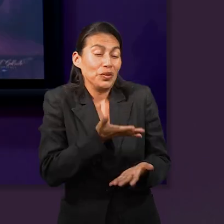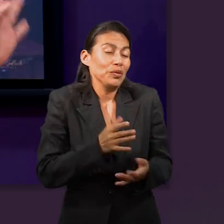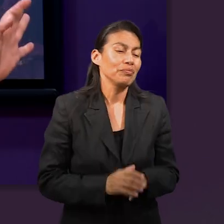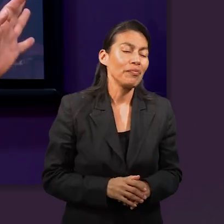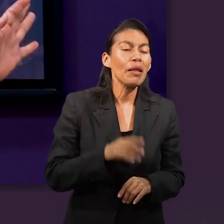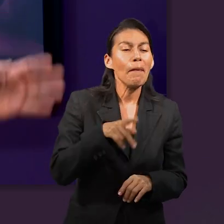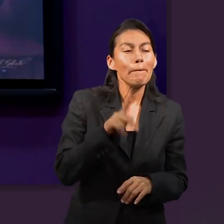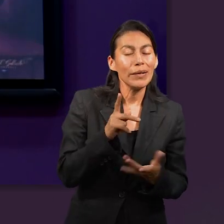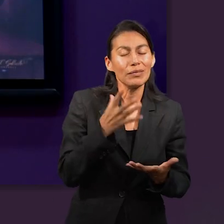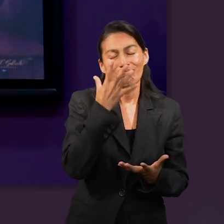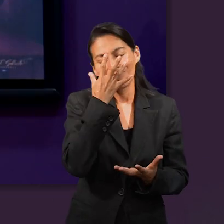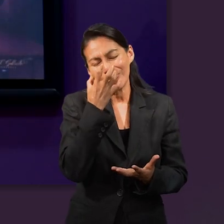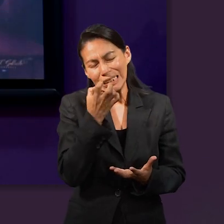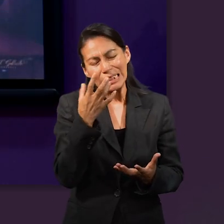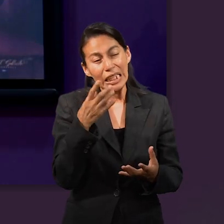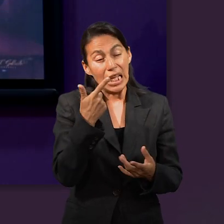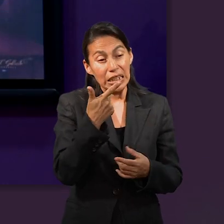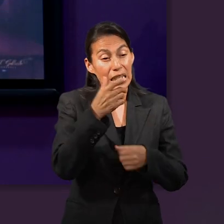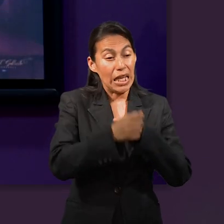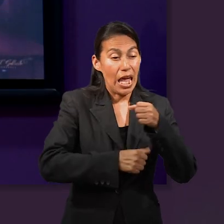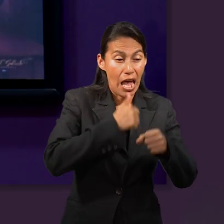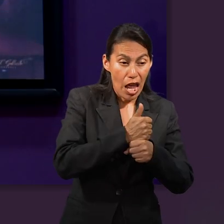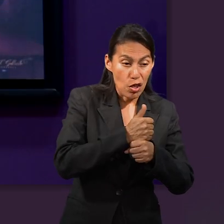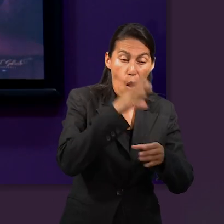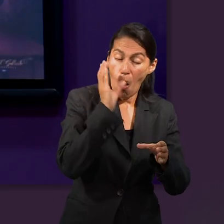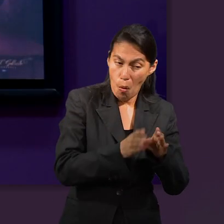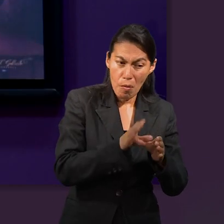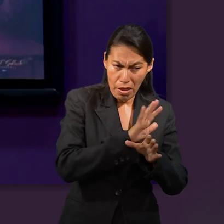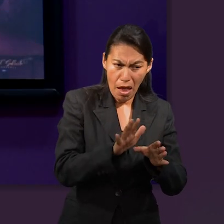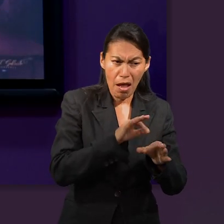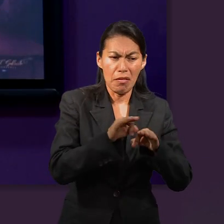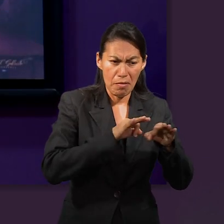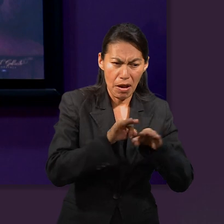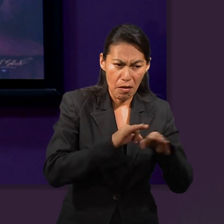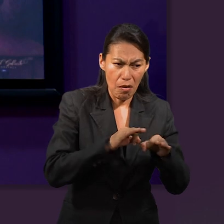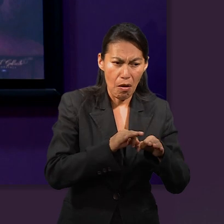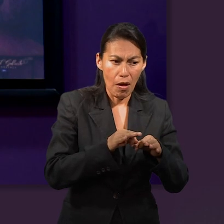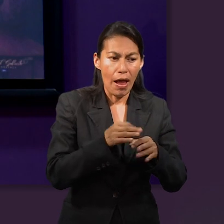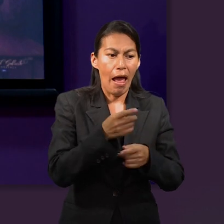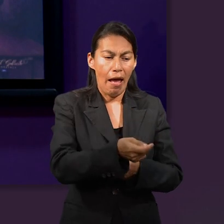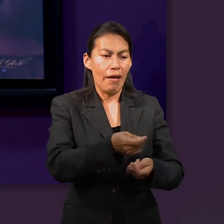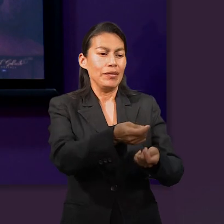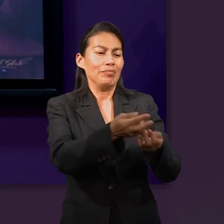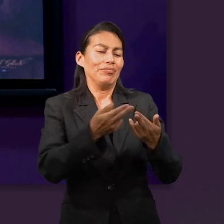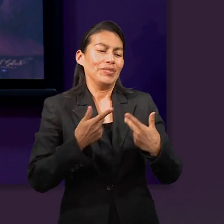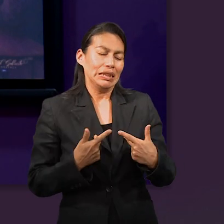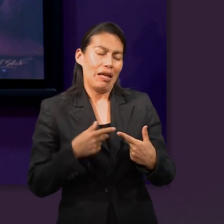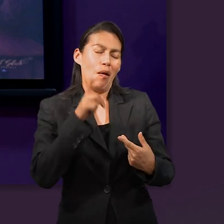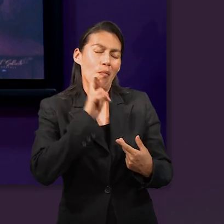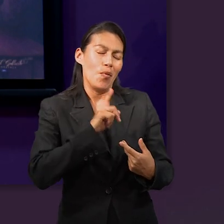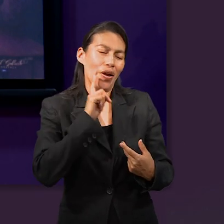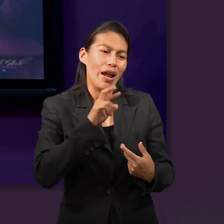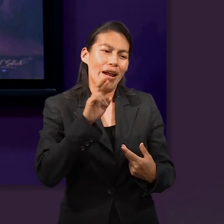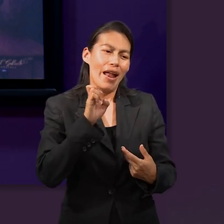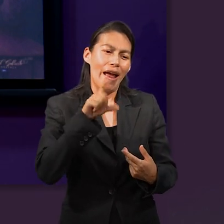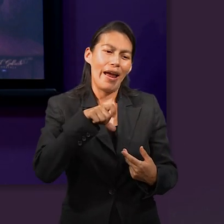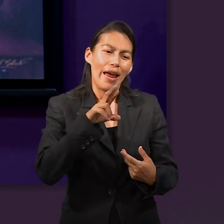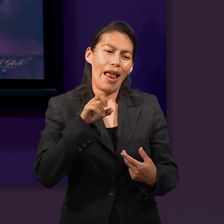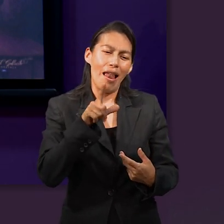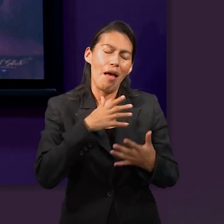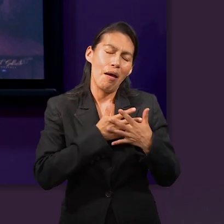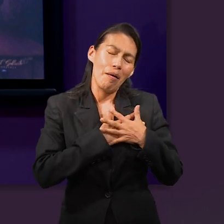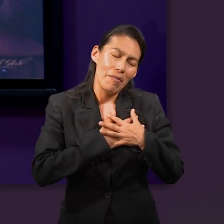parecen pocos. Pero lamentablemente cuando cumple con su parte, en lugar de recibir a